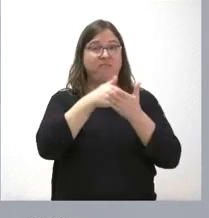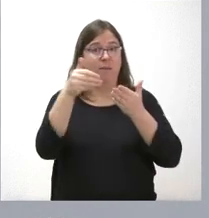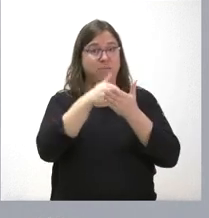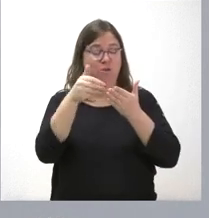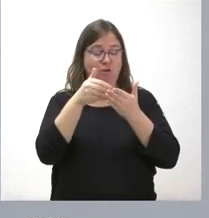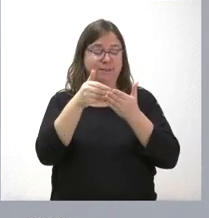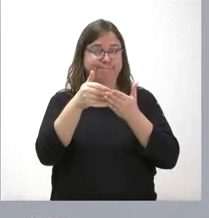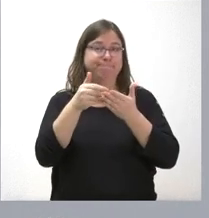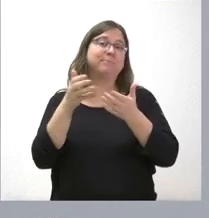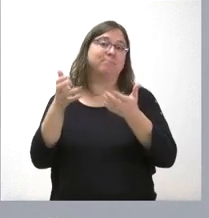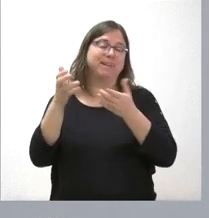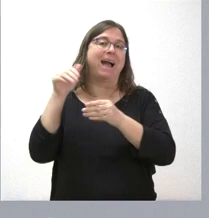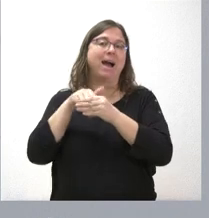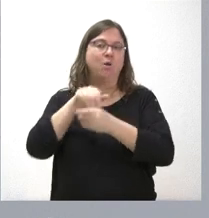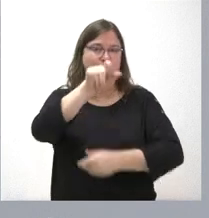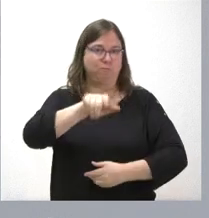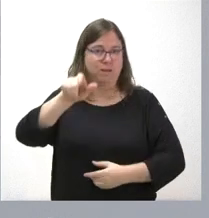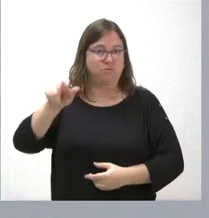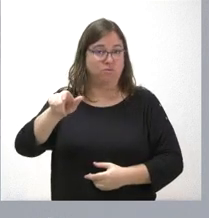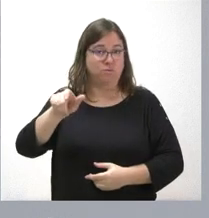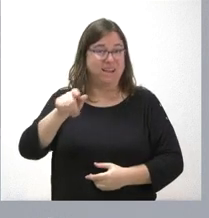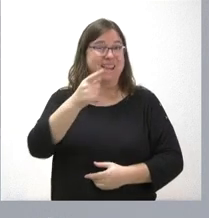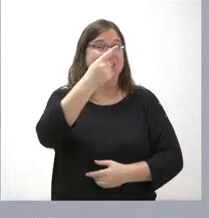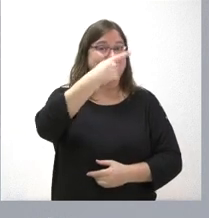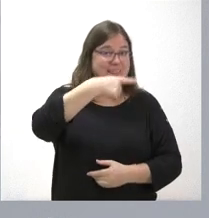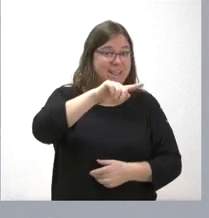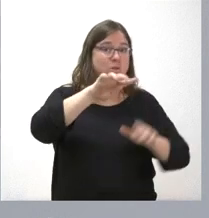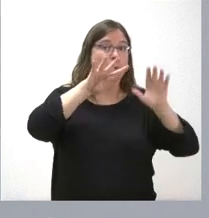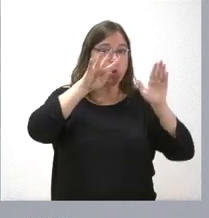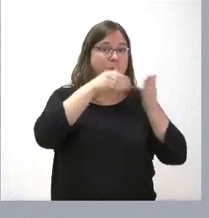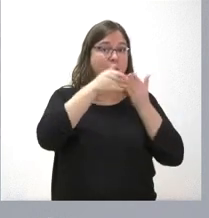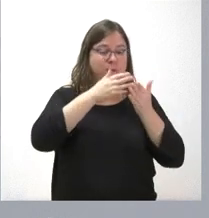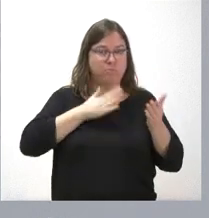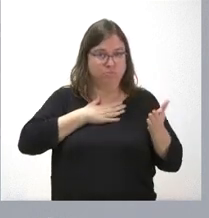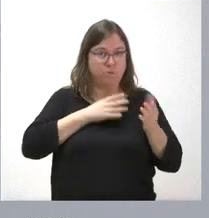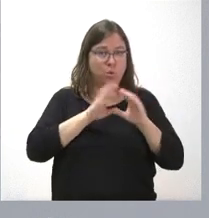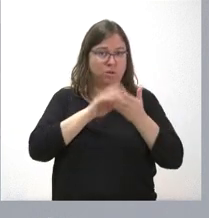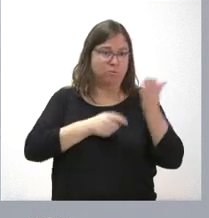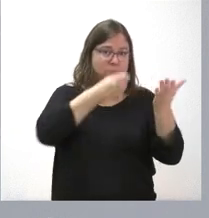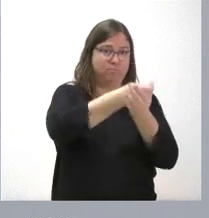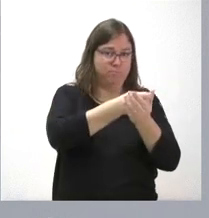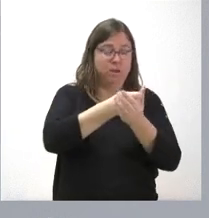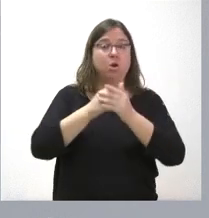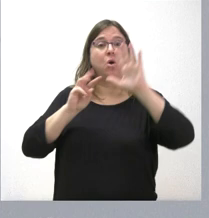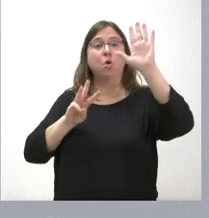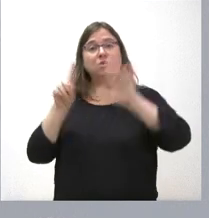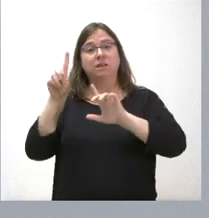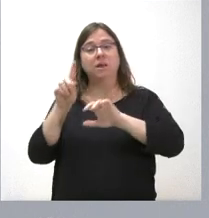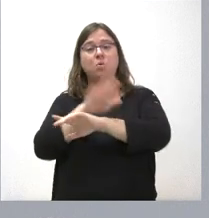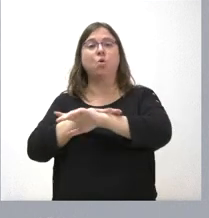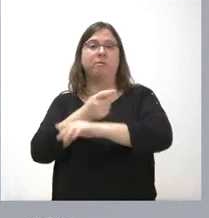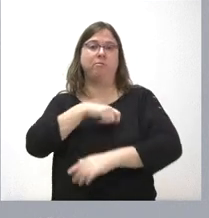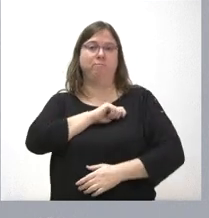a los contribuyentes, 109 millones de euros se ponen por la Junta de Castilla y León, 81 millones de euros se ponen por el Gobierno de España.